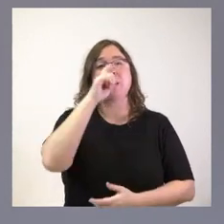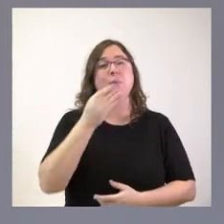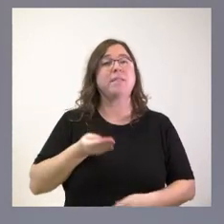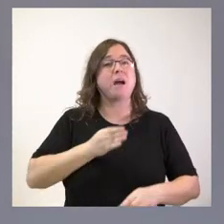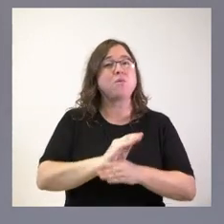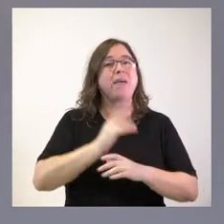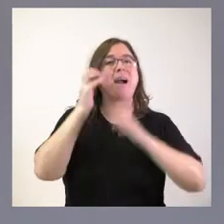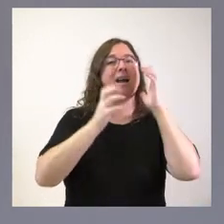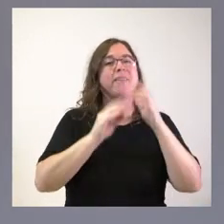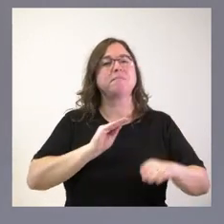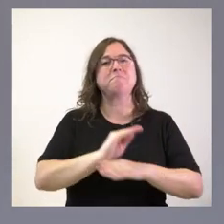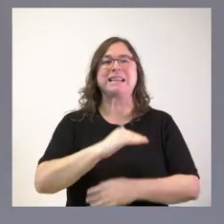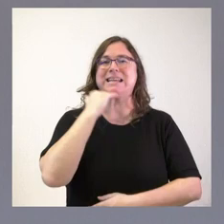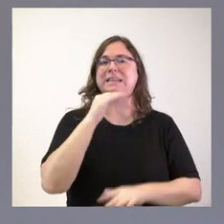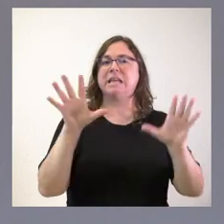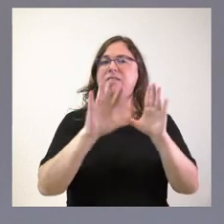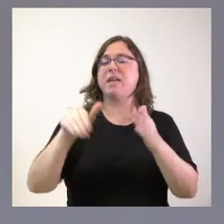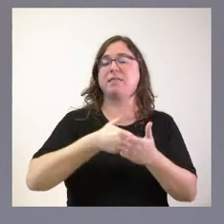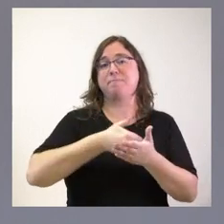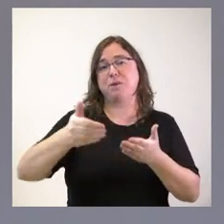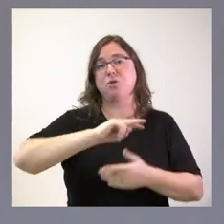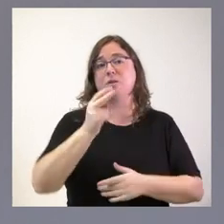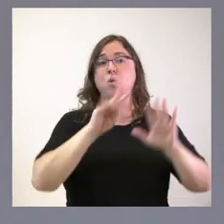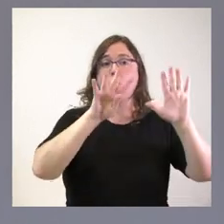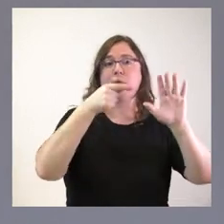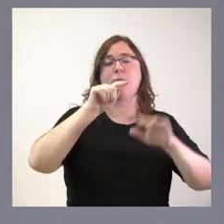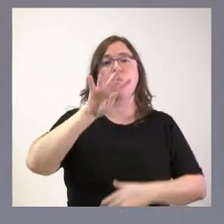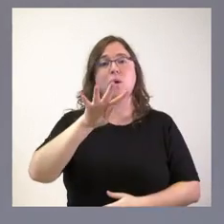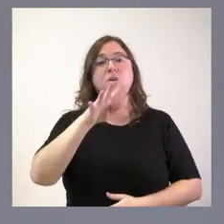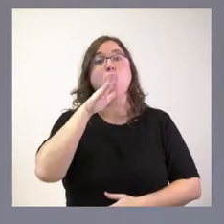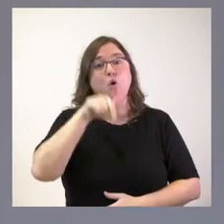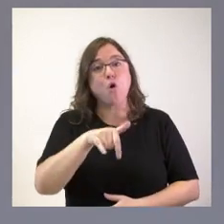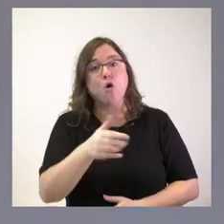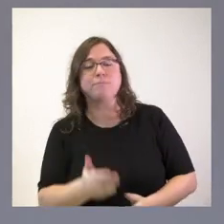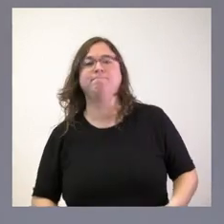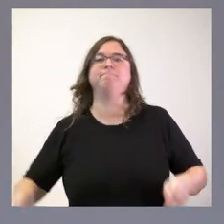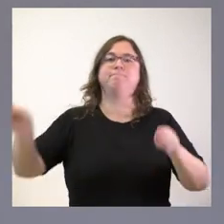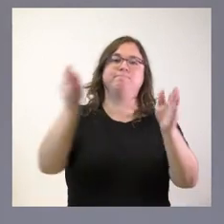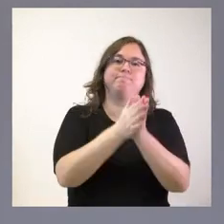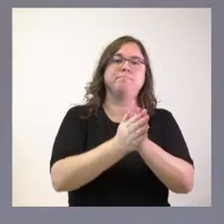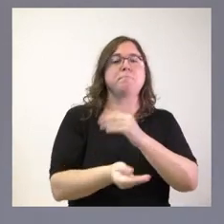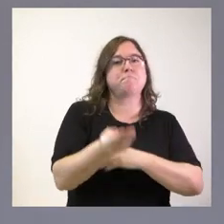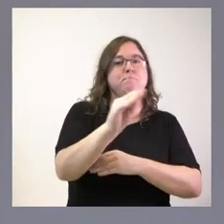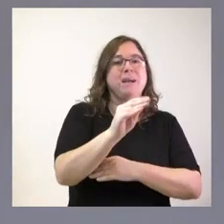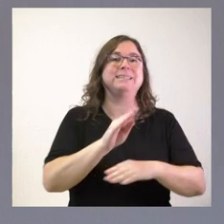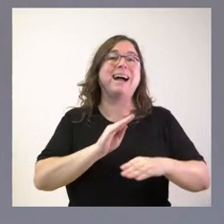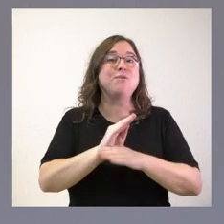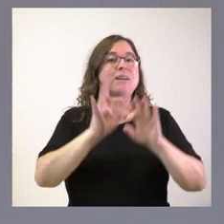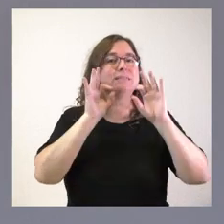ganaderas por un importe muy próximo a los 10 millones de euros, 9,4 millones de euros. Lo que hacemos hoy es complementarlas con las ayudas en el ámbito